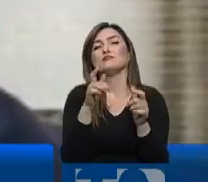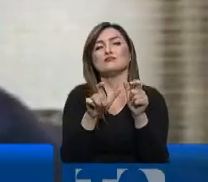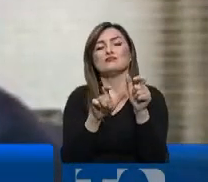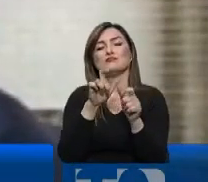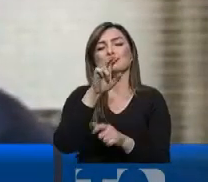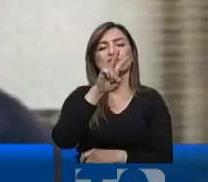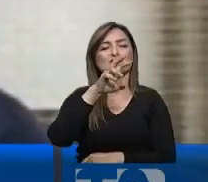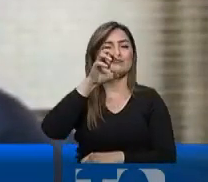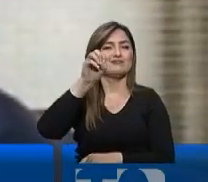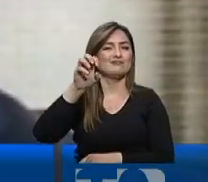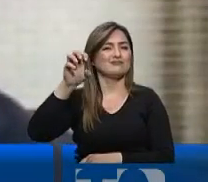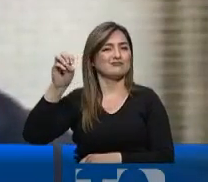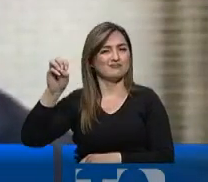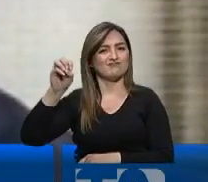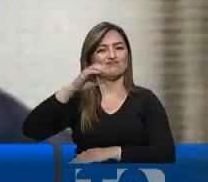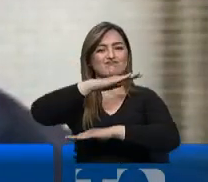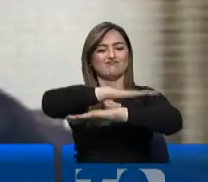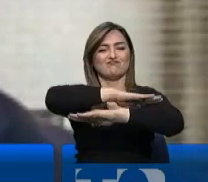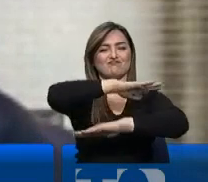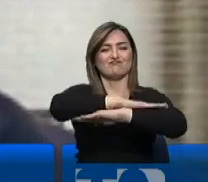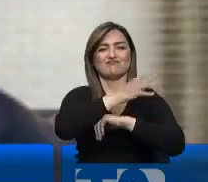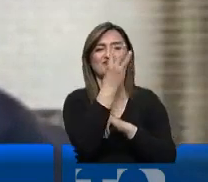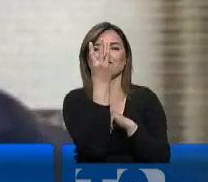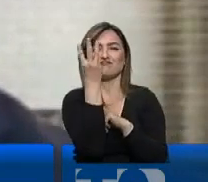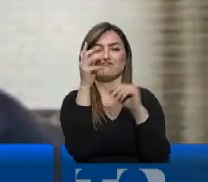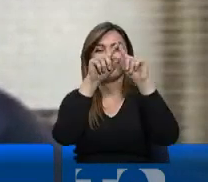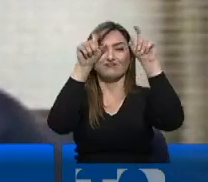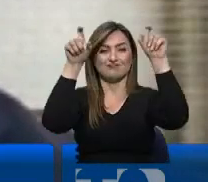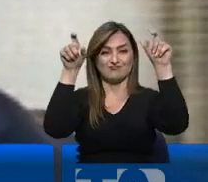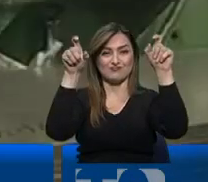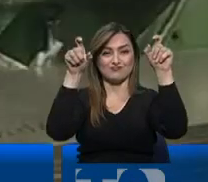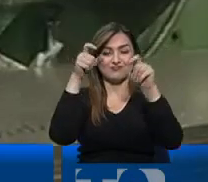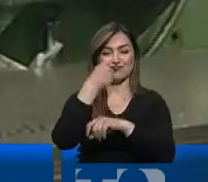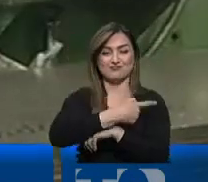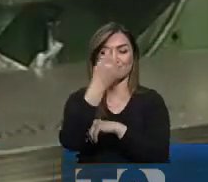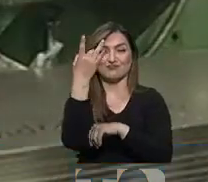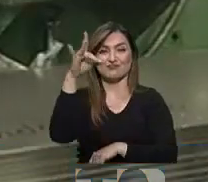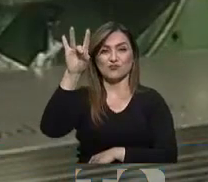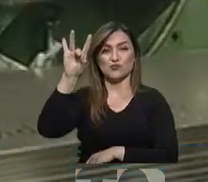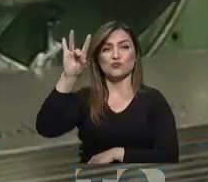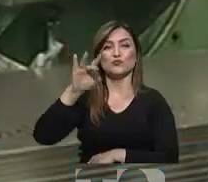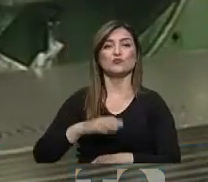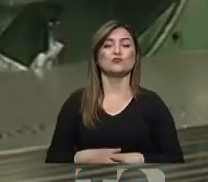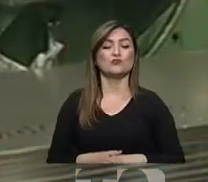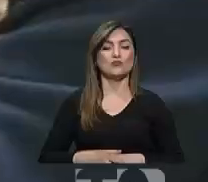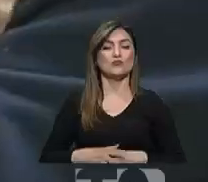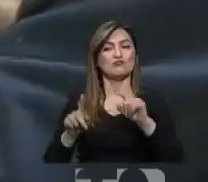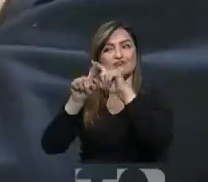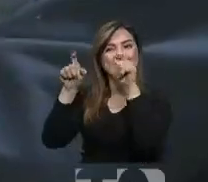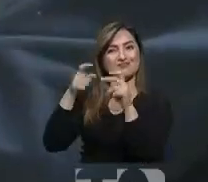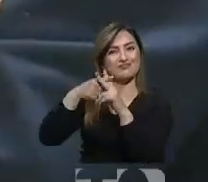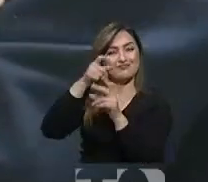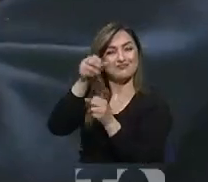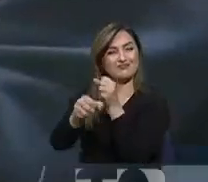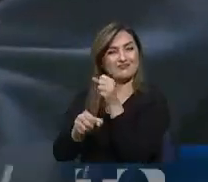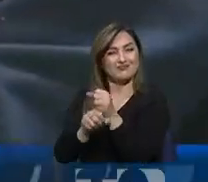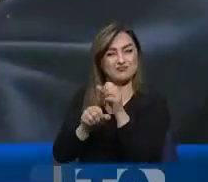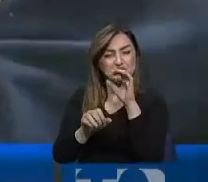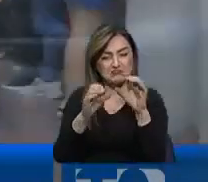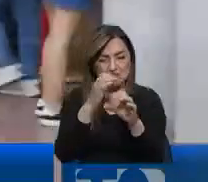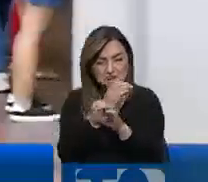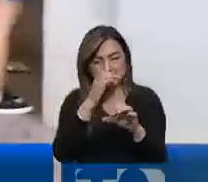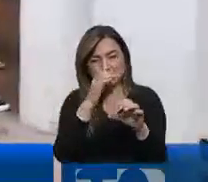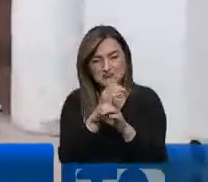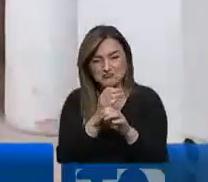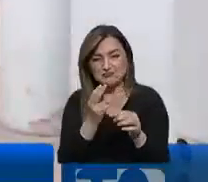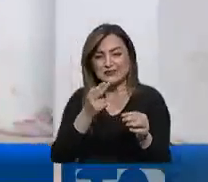adicionales en nuestro portal, únicamente en estos 18 días. Con el inicio del año las empresas definen la cantidad de plazas que están dispuestas